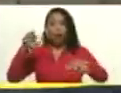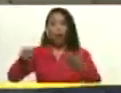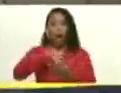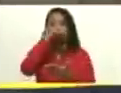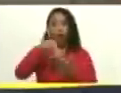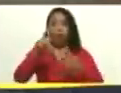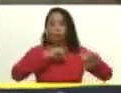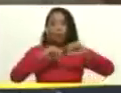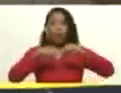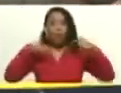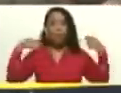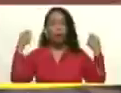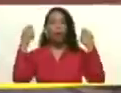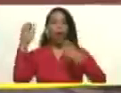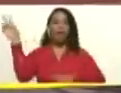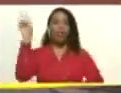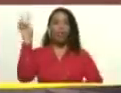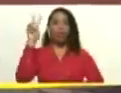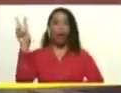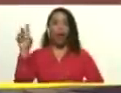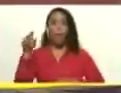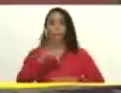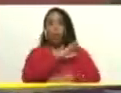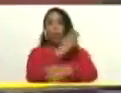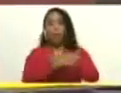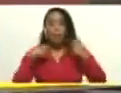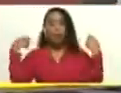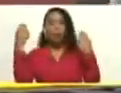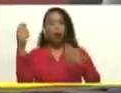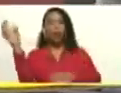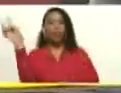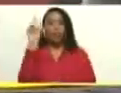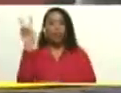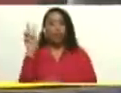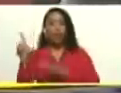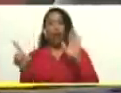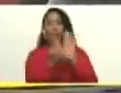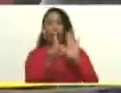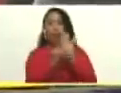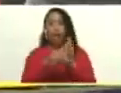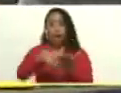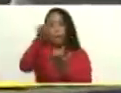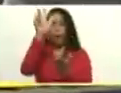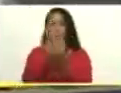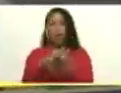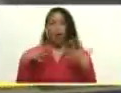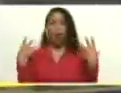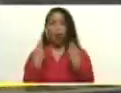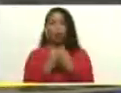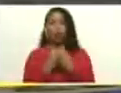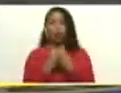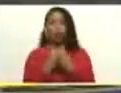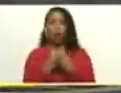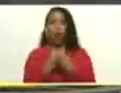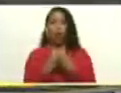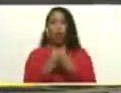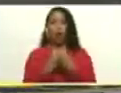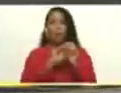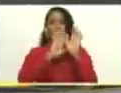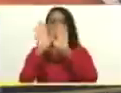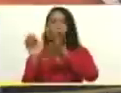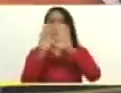del movimiento popular venezolano, del poder popular venezolano, leyes aprobadas, acompañadas y refrendadas